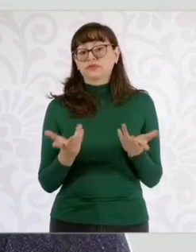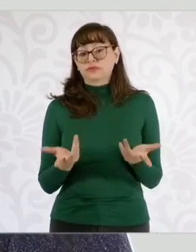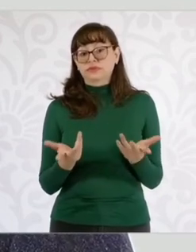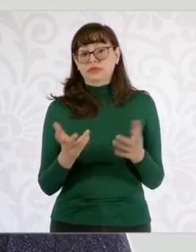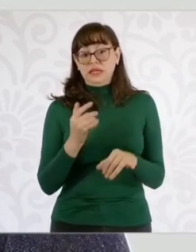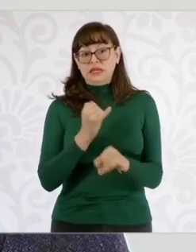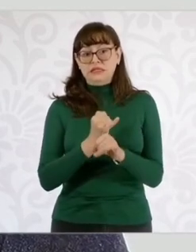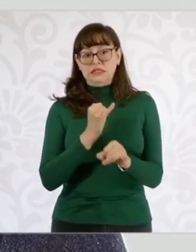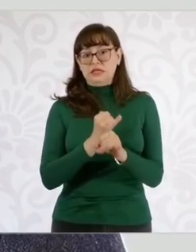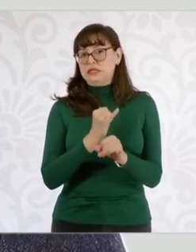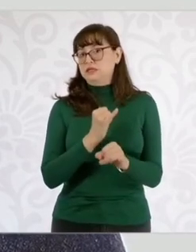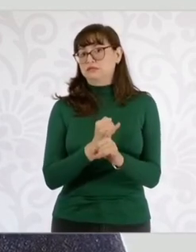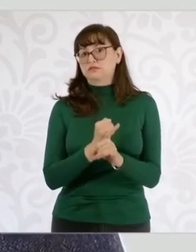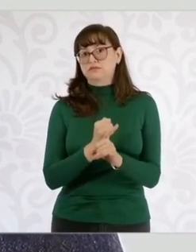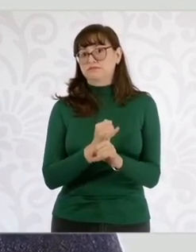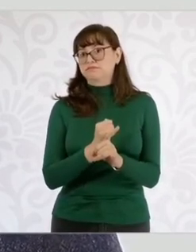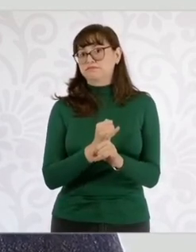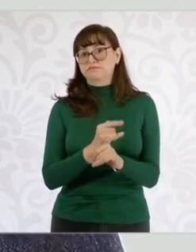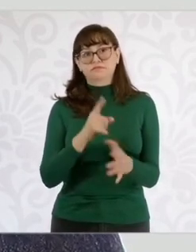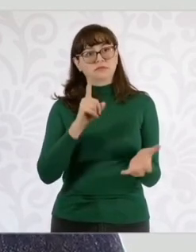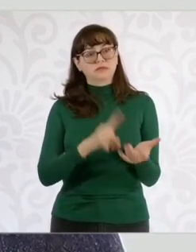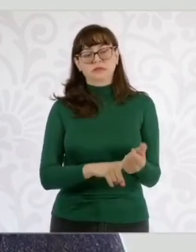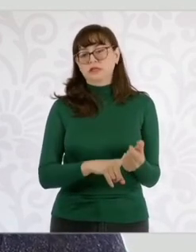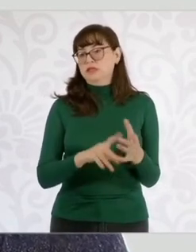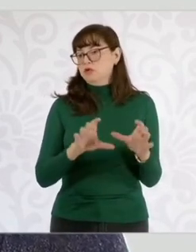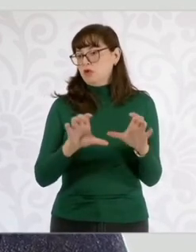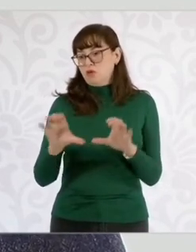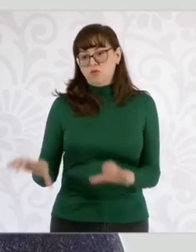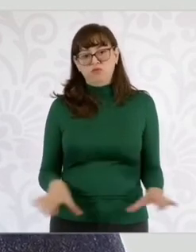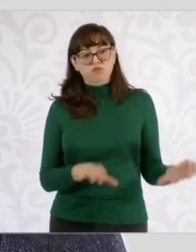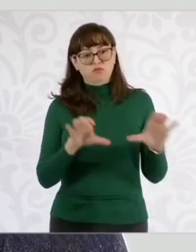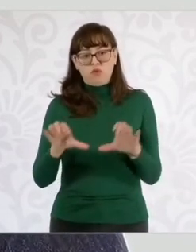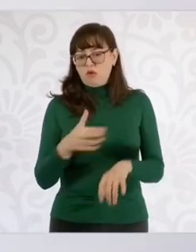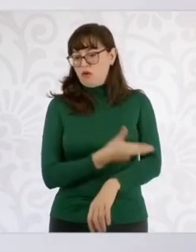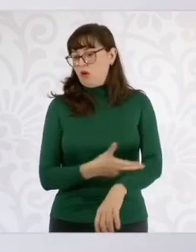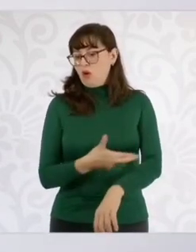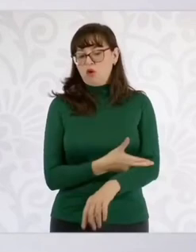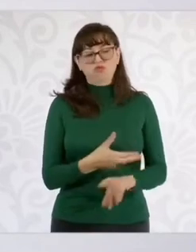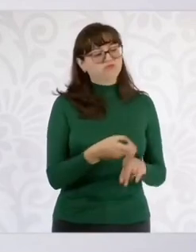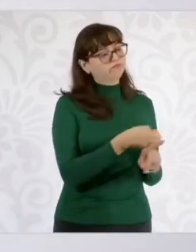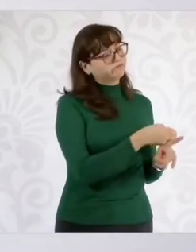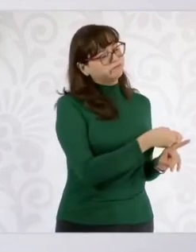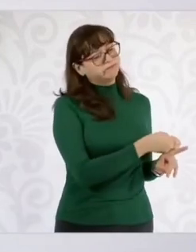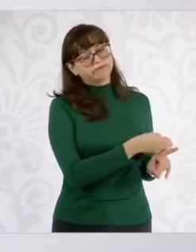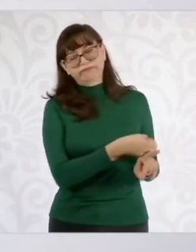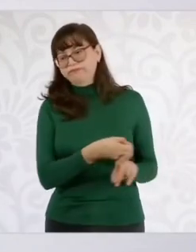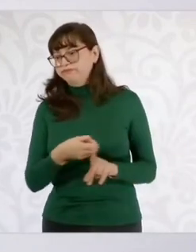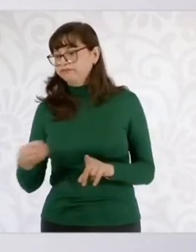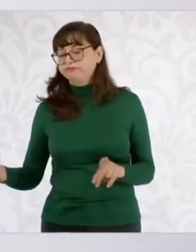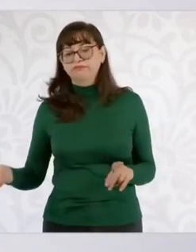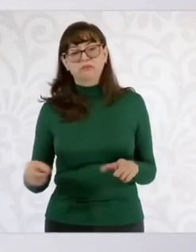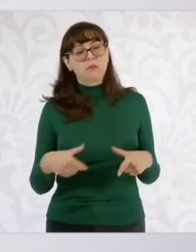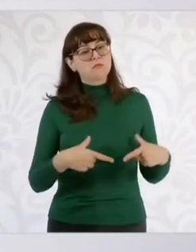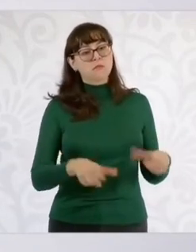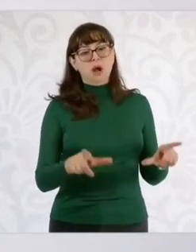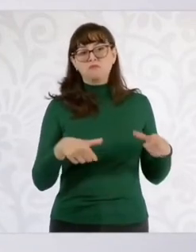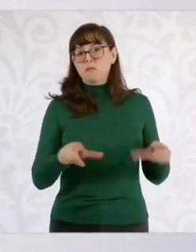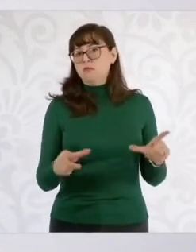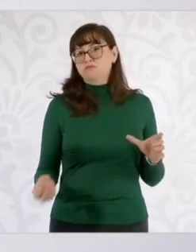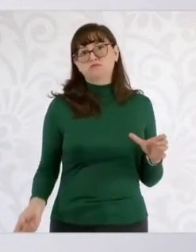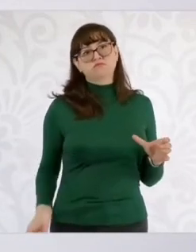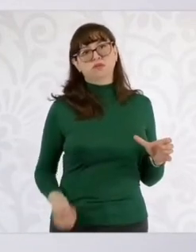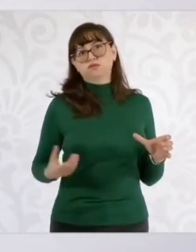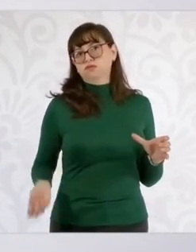digitales en todo el proceso de la cadena de planeación, coordinación, supervisión y ejecución de la compra. Estamos buscando